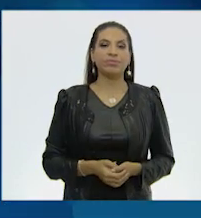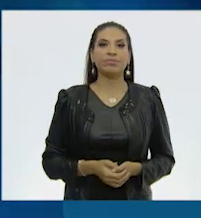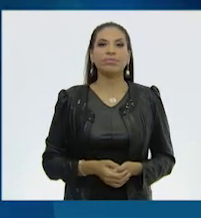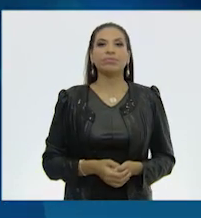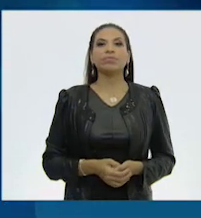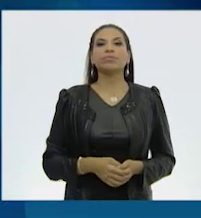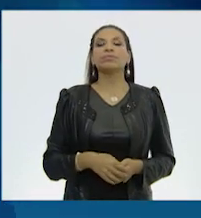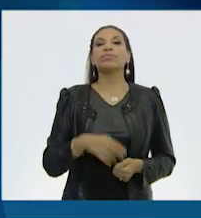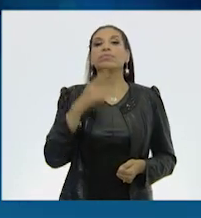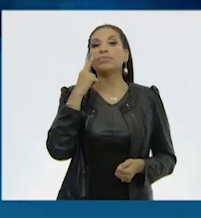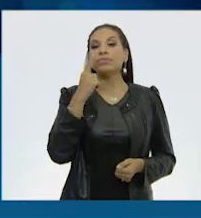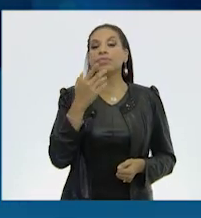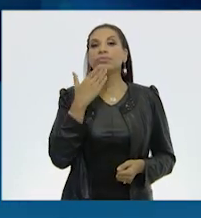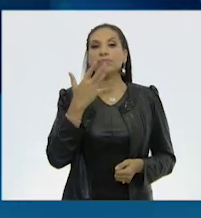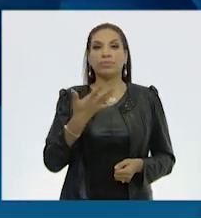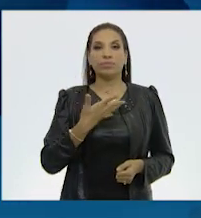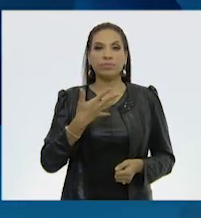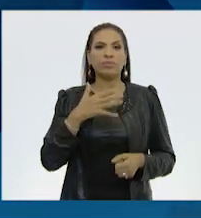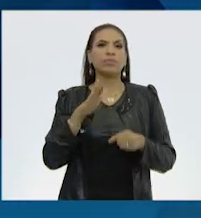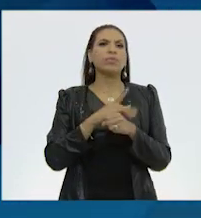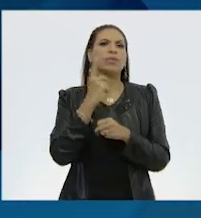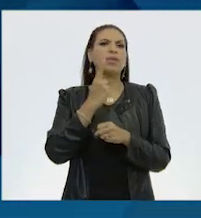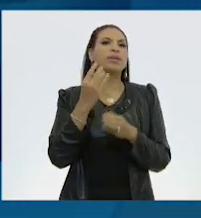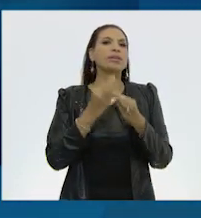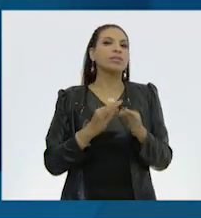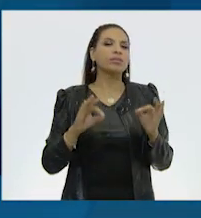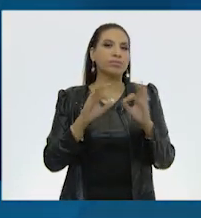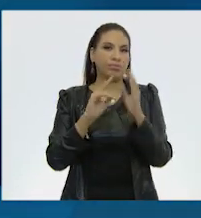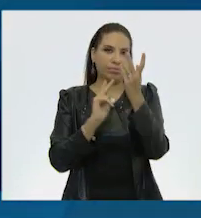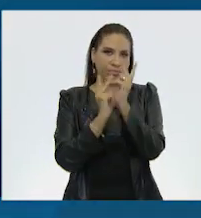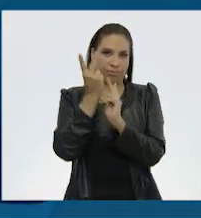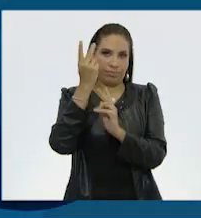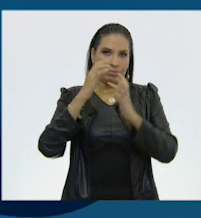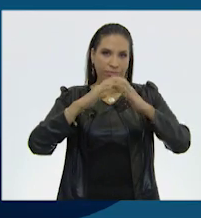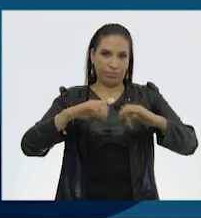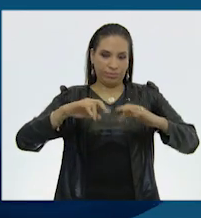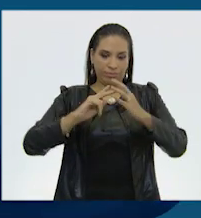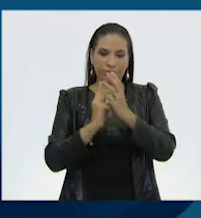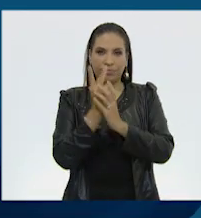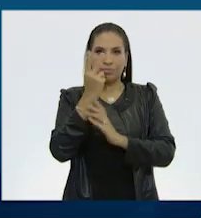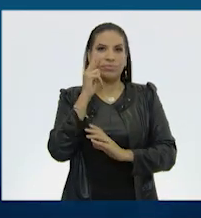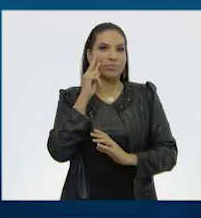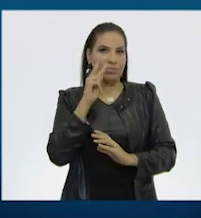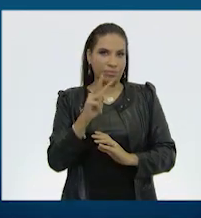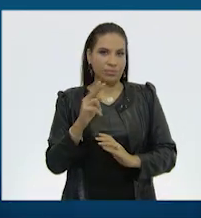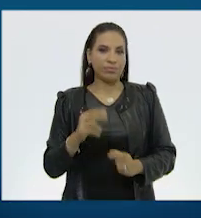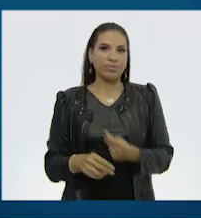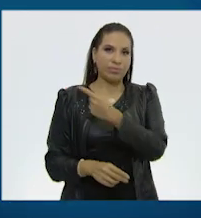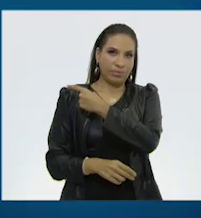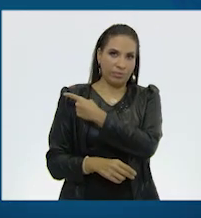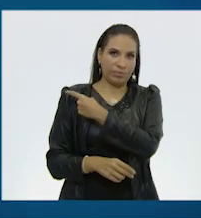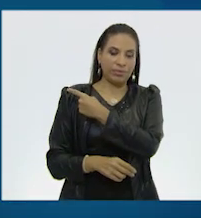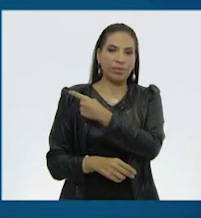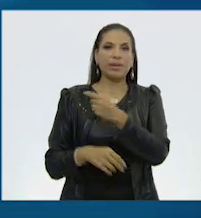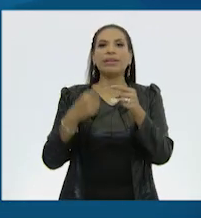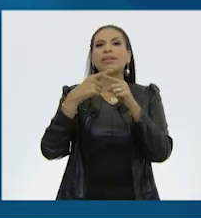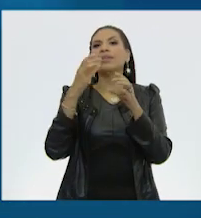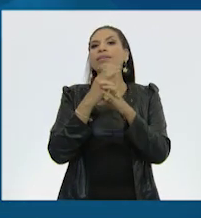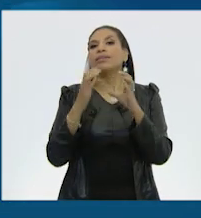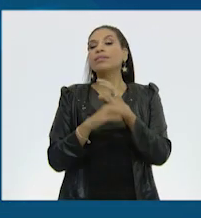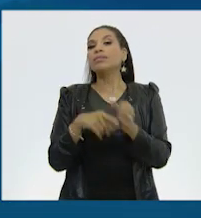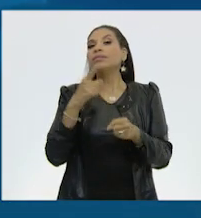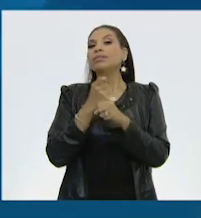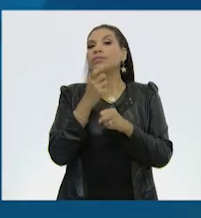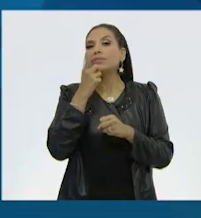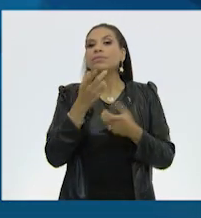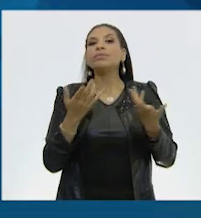Y fíjense bien, ¿eh? Ahí tenemos por qué es importante plantar árboles. Y vamos a observarlo a detalle. Ahí nos marca varios aspectos. El